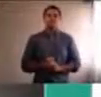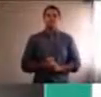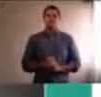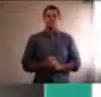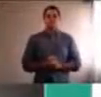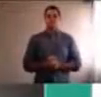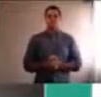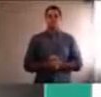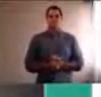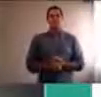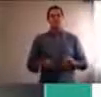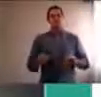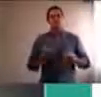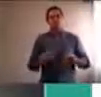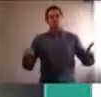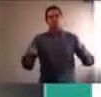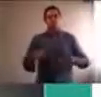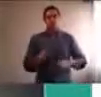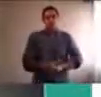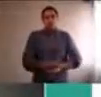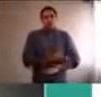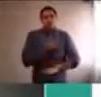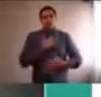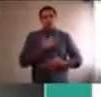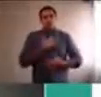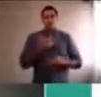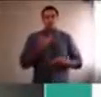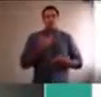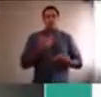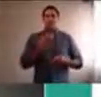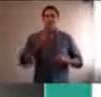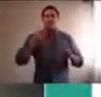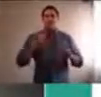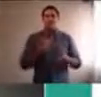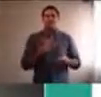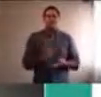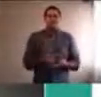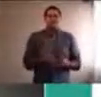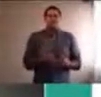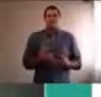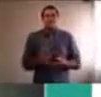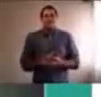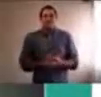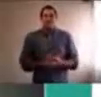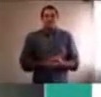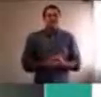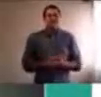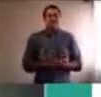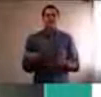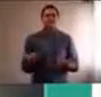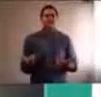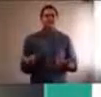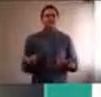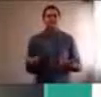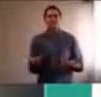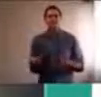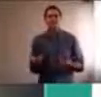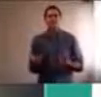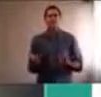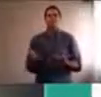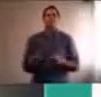La otra emoción que queremos traer, y compartir con ustedes hoy, es la ansiedad, estuvimos hablando un poco de la ansiedad, y la